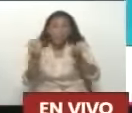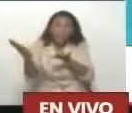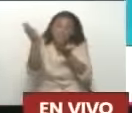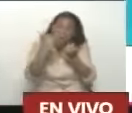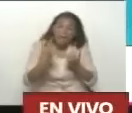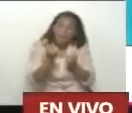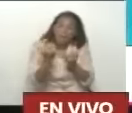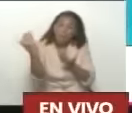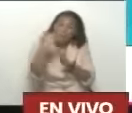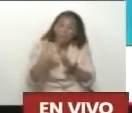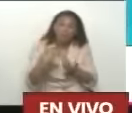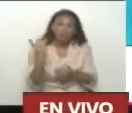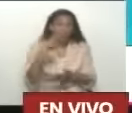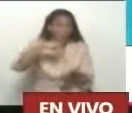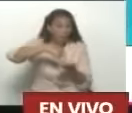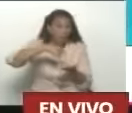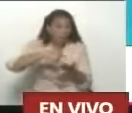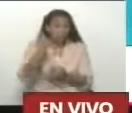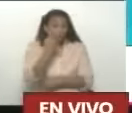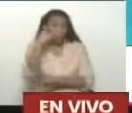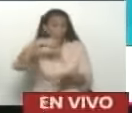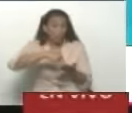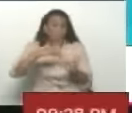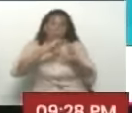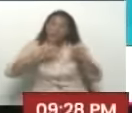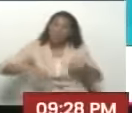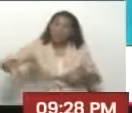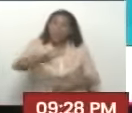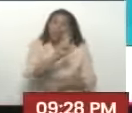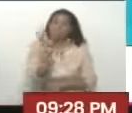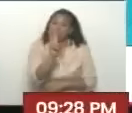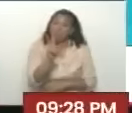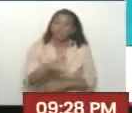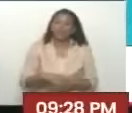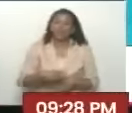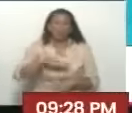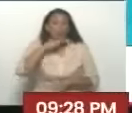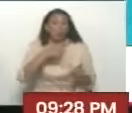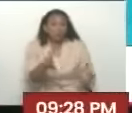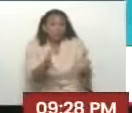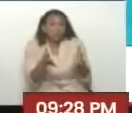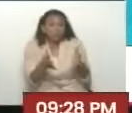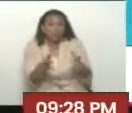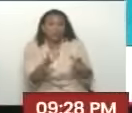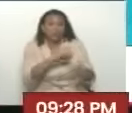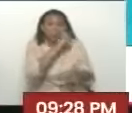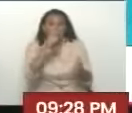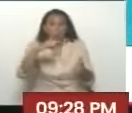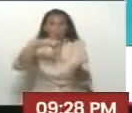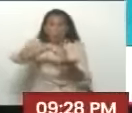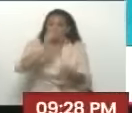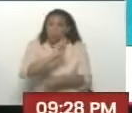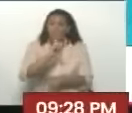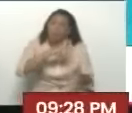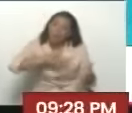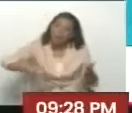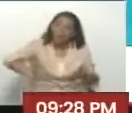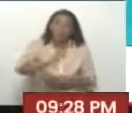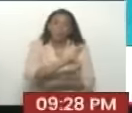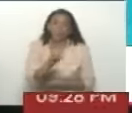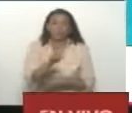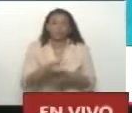inversiones, no solo para Carabobo, Lacaba, trae para todo el país, compadre. Así será, presidente. Porque mira,